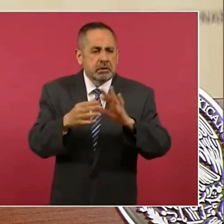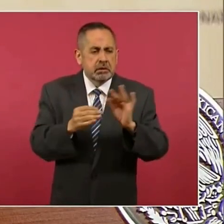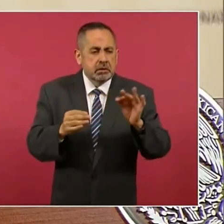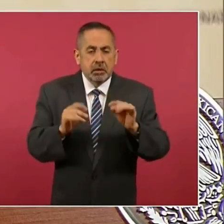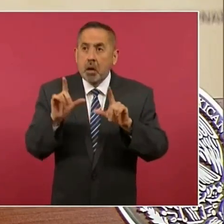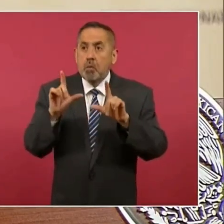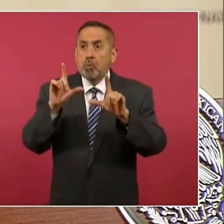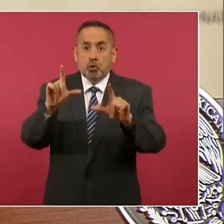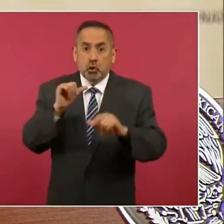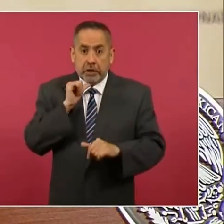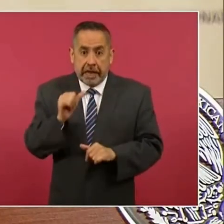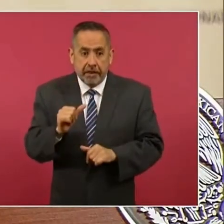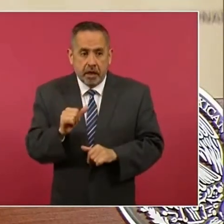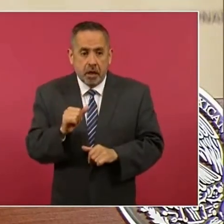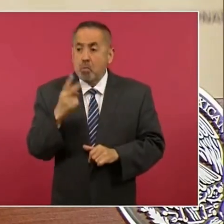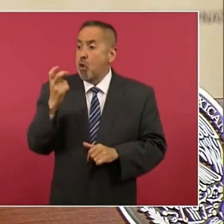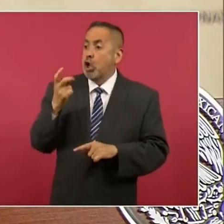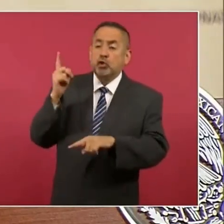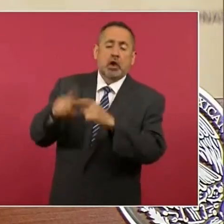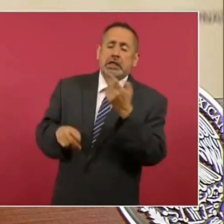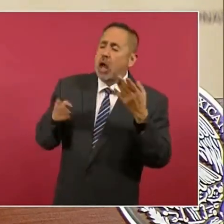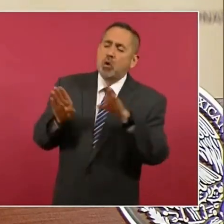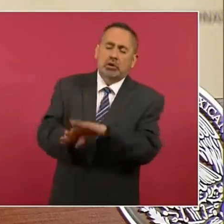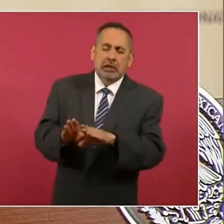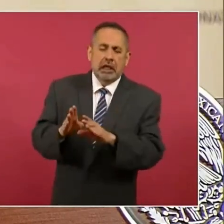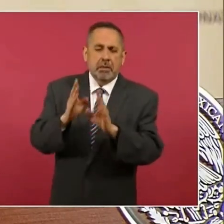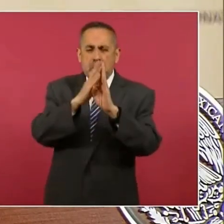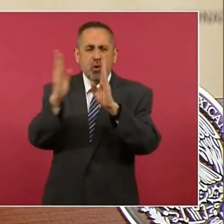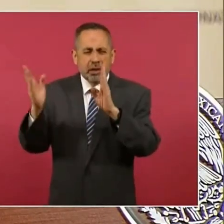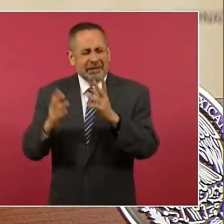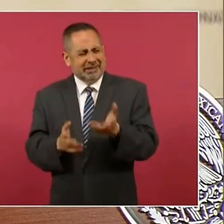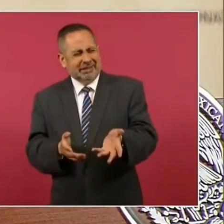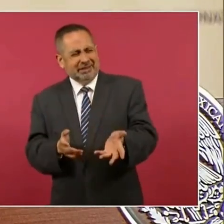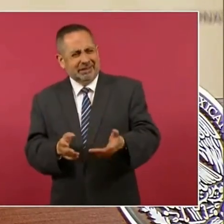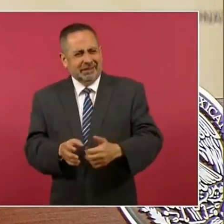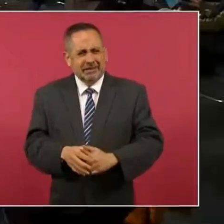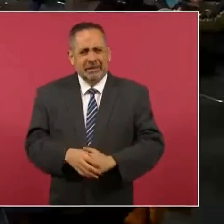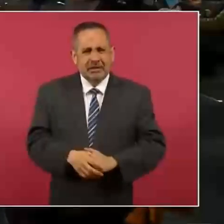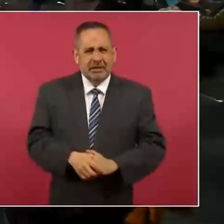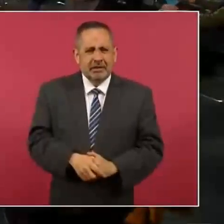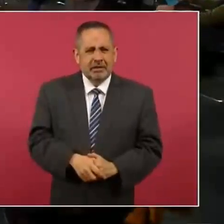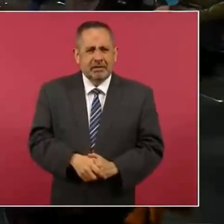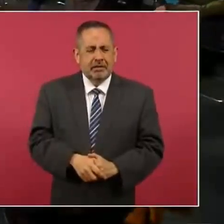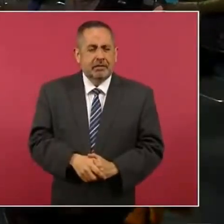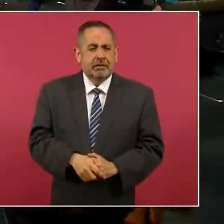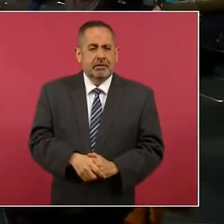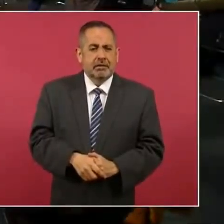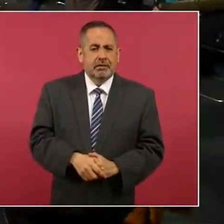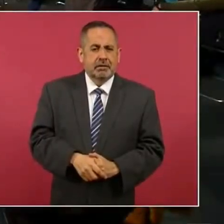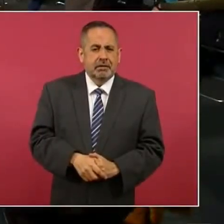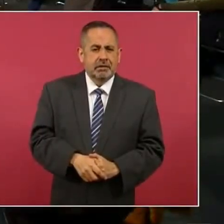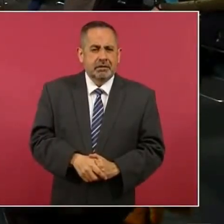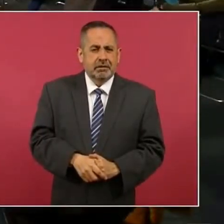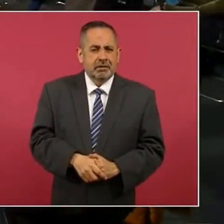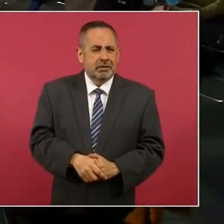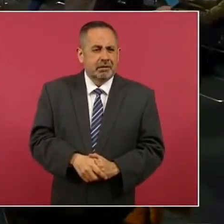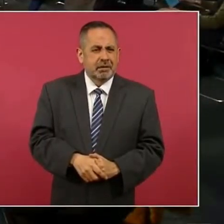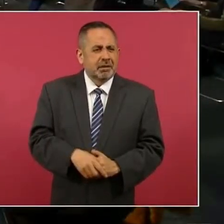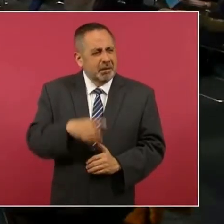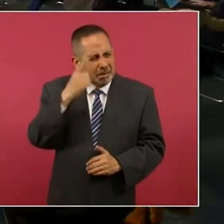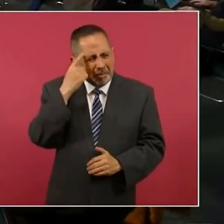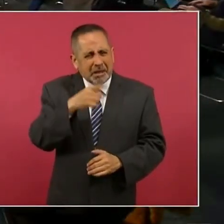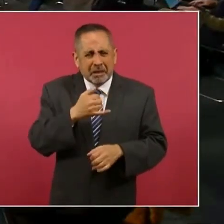que se le va a poner tantas